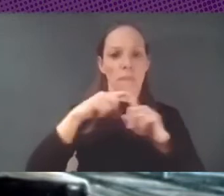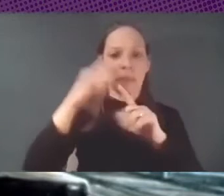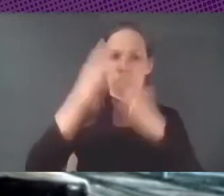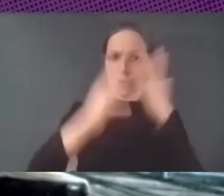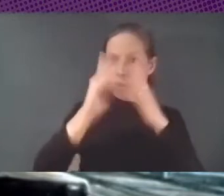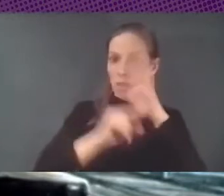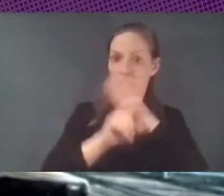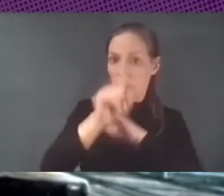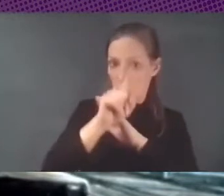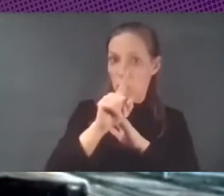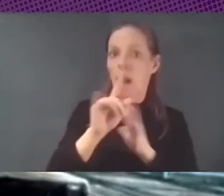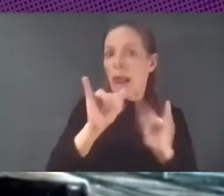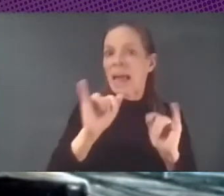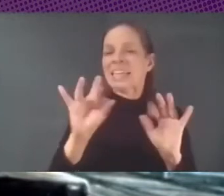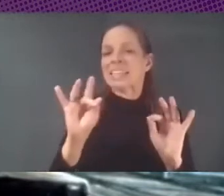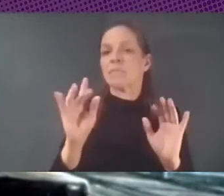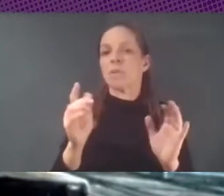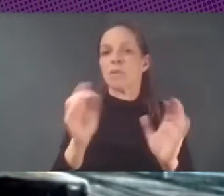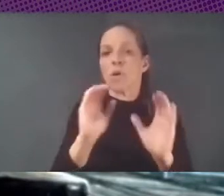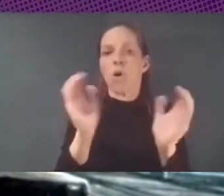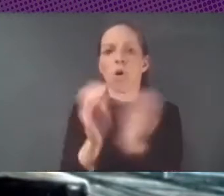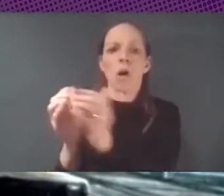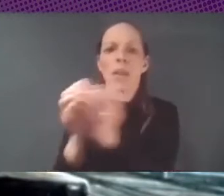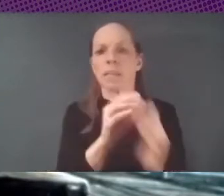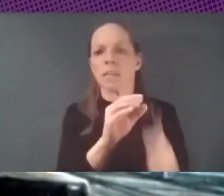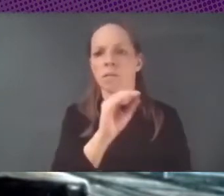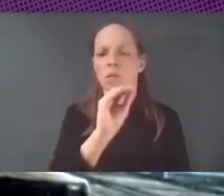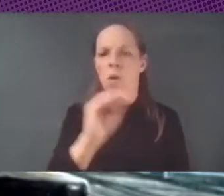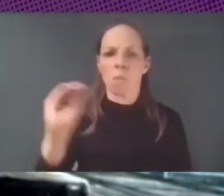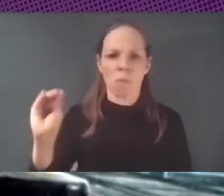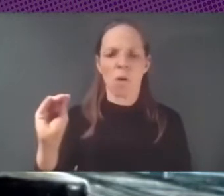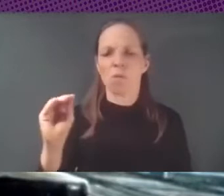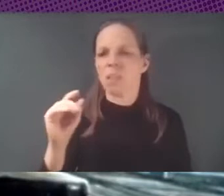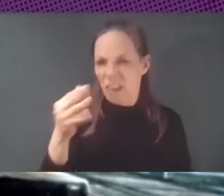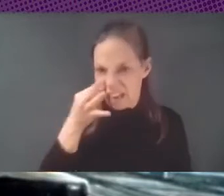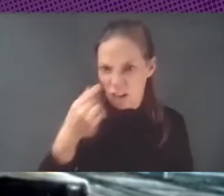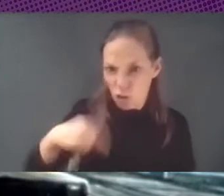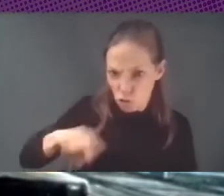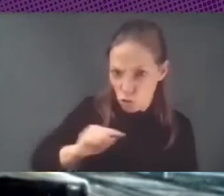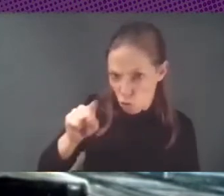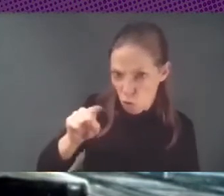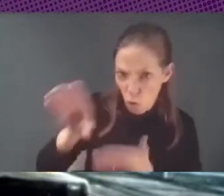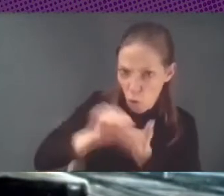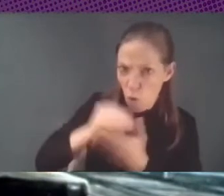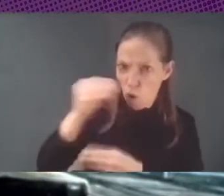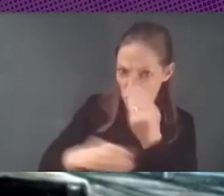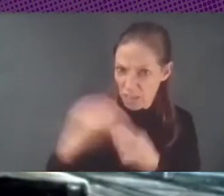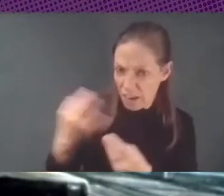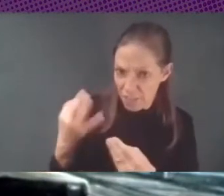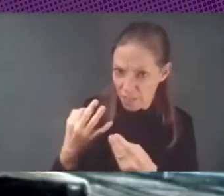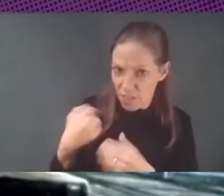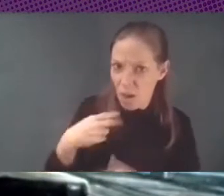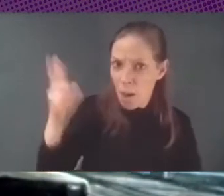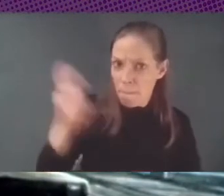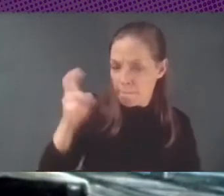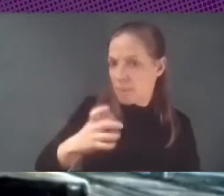preguntan precisamente ¿tendríamos que usarlos? ¿es necesario que sean tan pervasivos en cada aspecto desde la